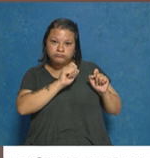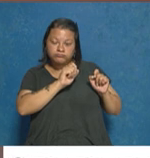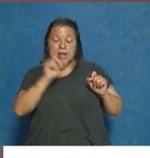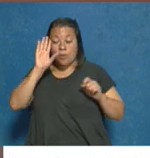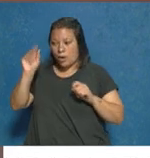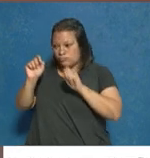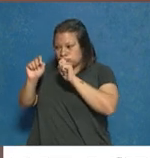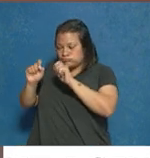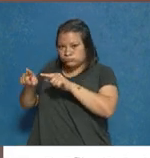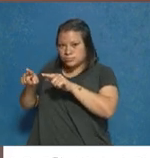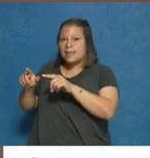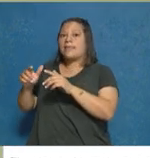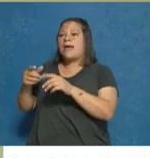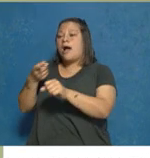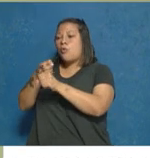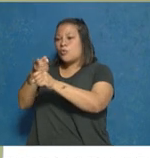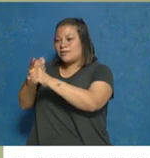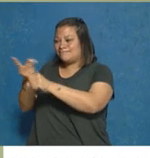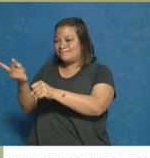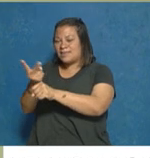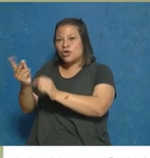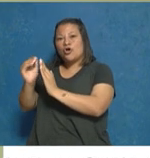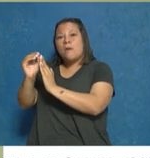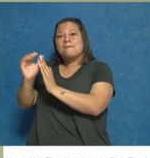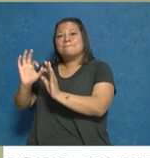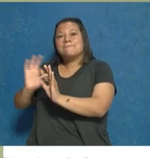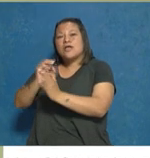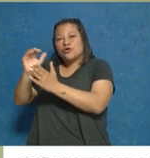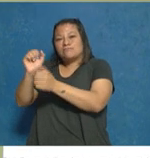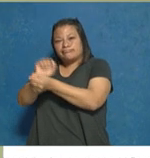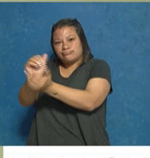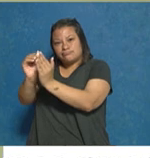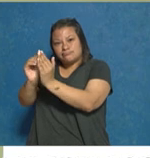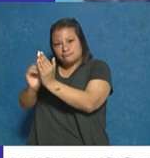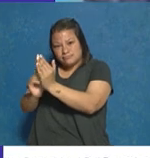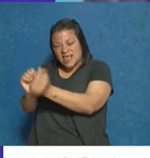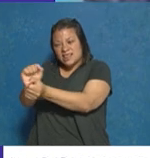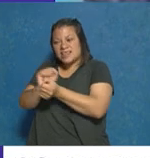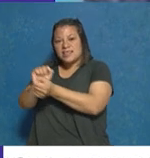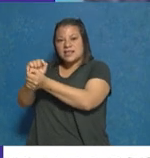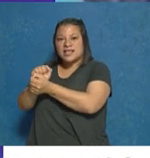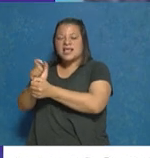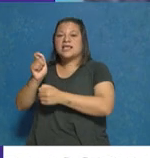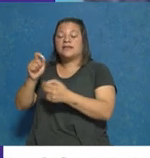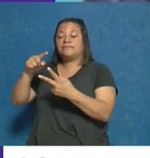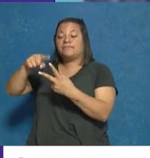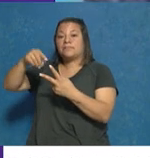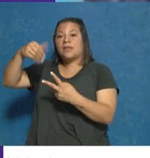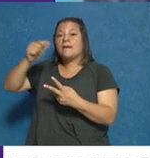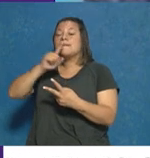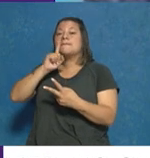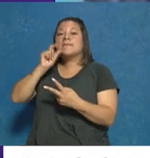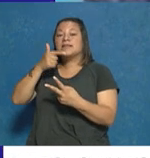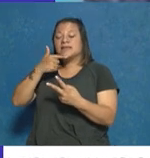acusación de quienes son hoy los dos principales implicados y detenidos. Estamos hablando de Matías y